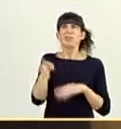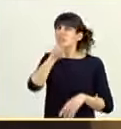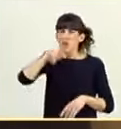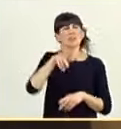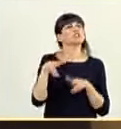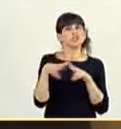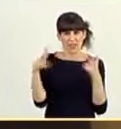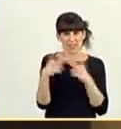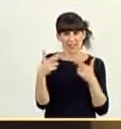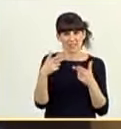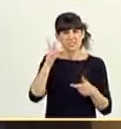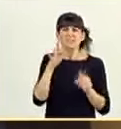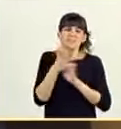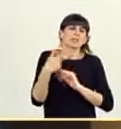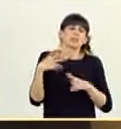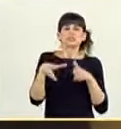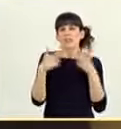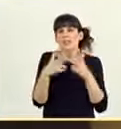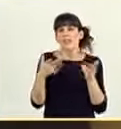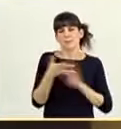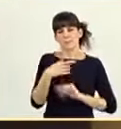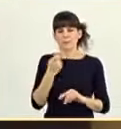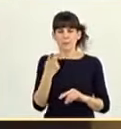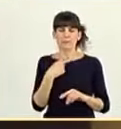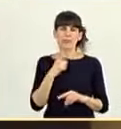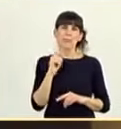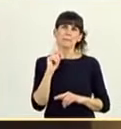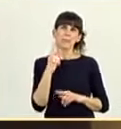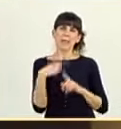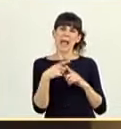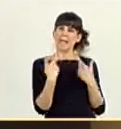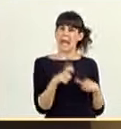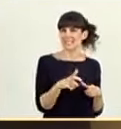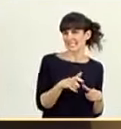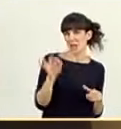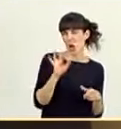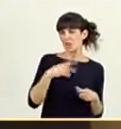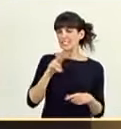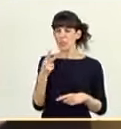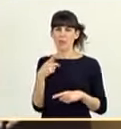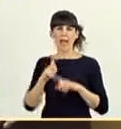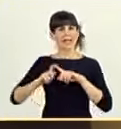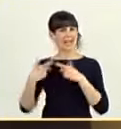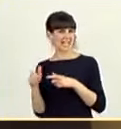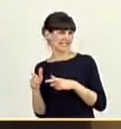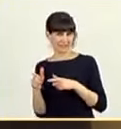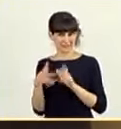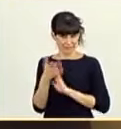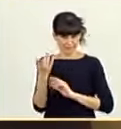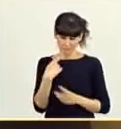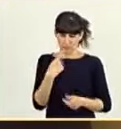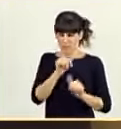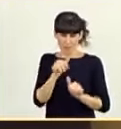la sociedad, no para la sociedad que somos de primera clase y no para los que son de segunda clase. Deje que lo diga